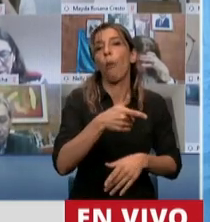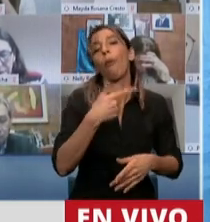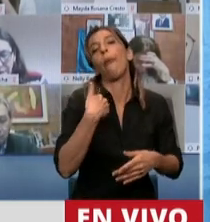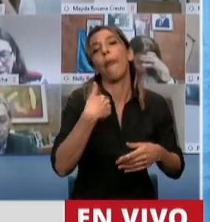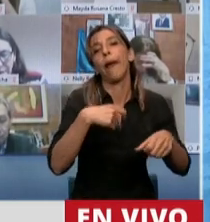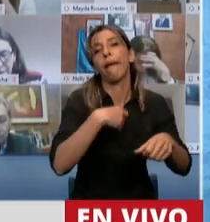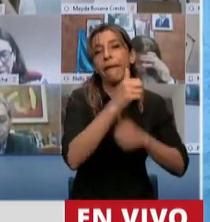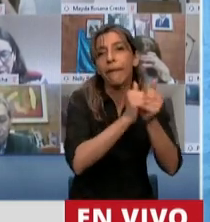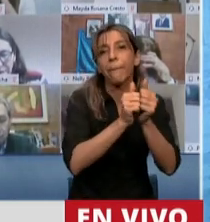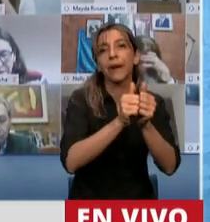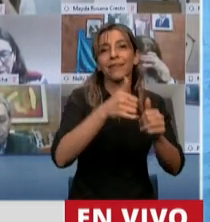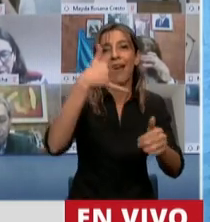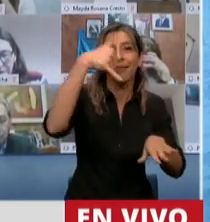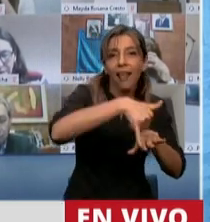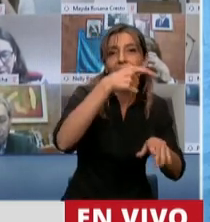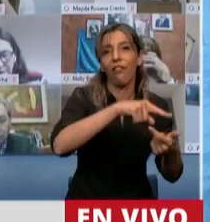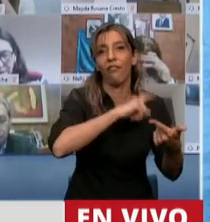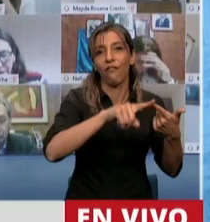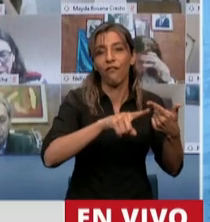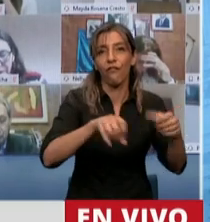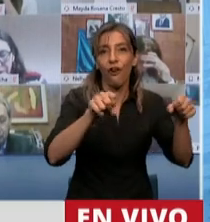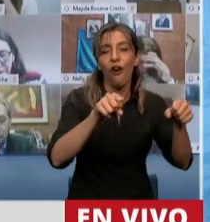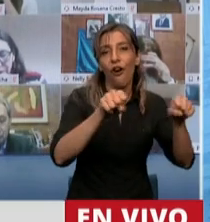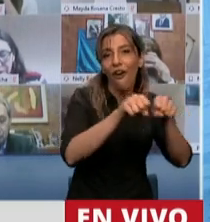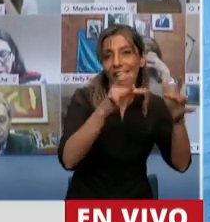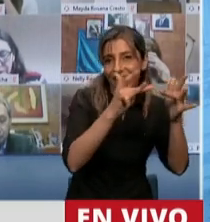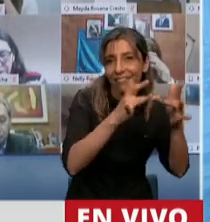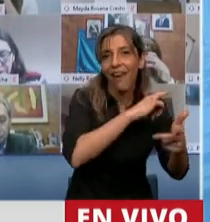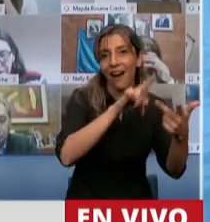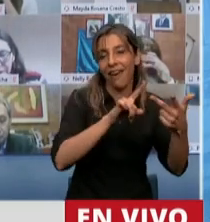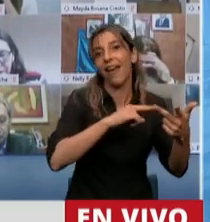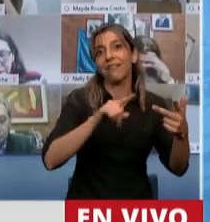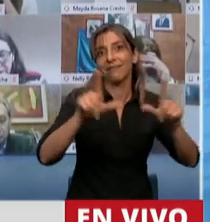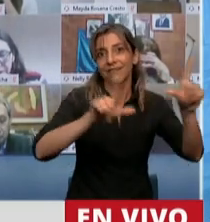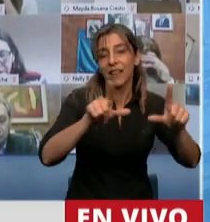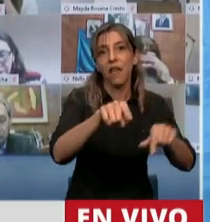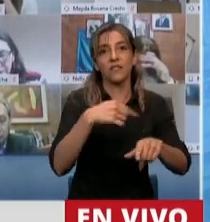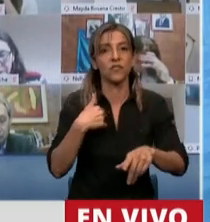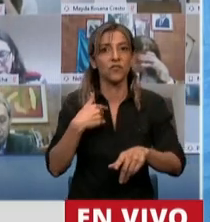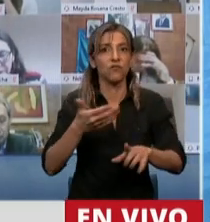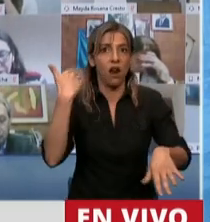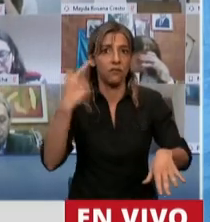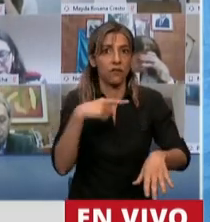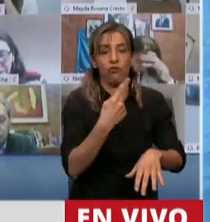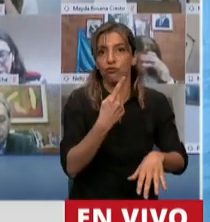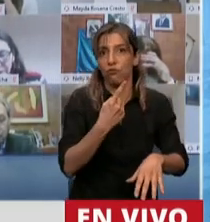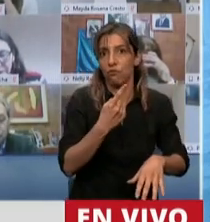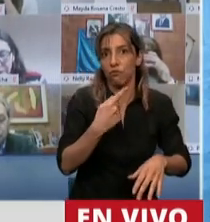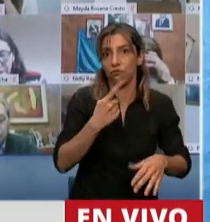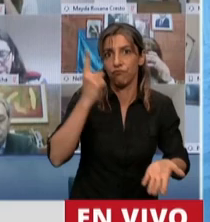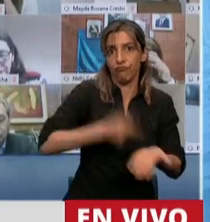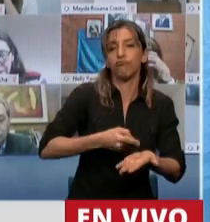internet y de TVPaga pretendían en el mes de septiembre aplicar un tarifazo sobre esos servicios.